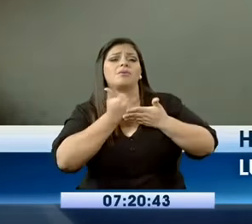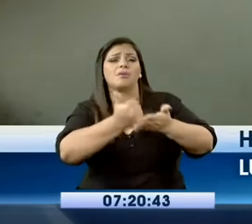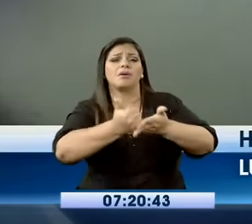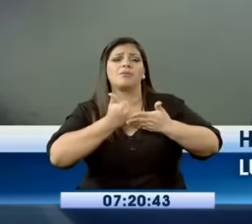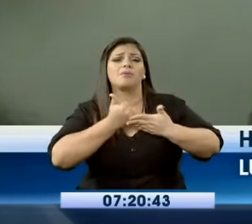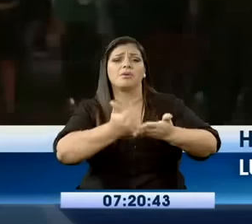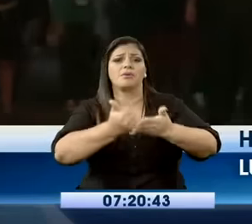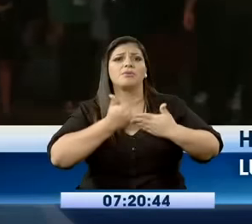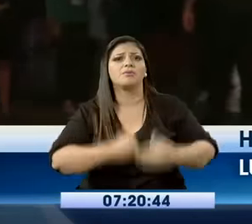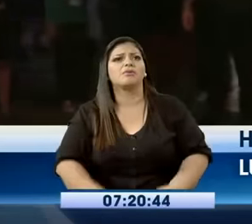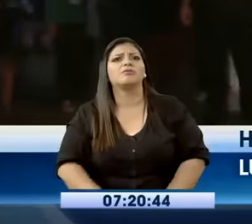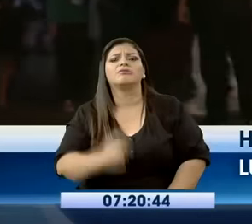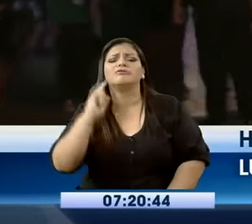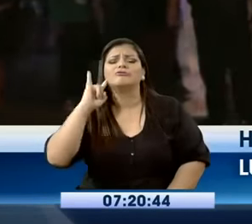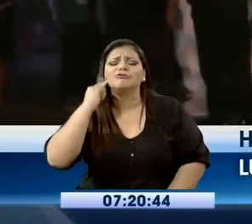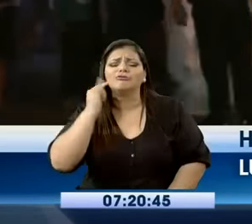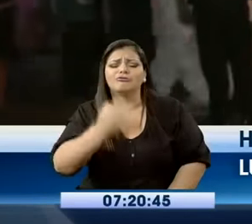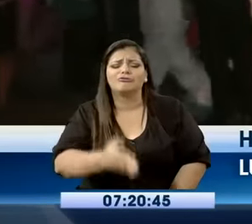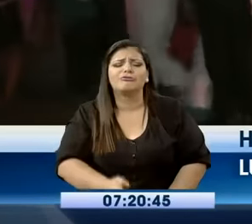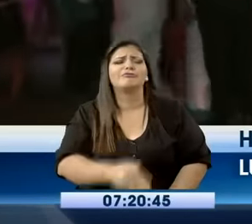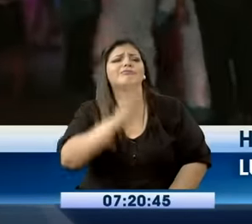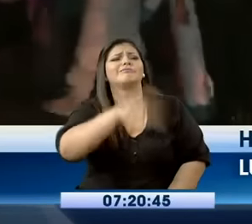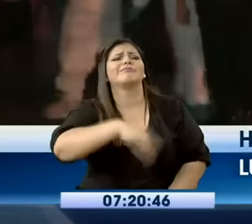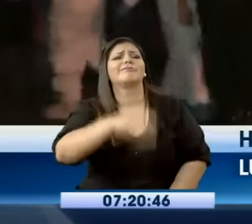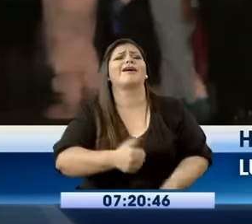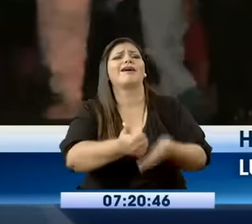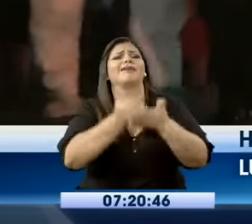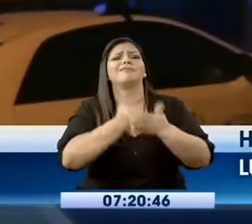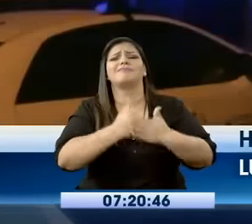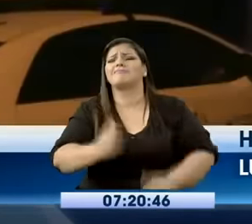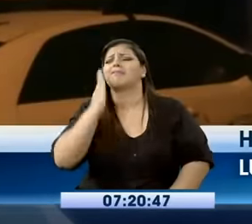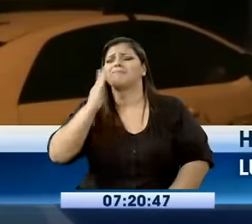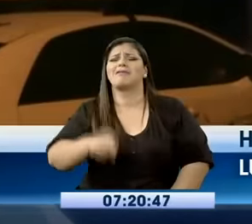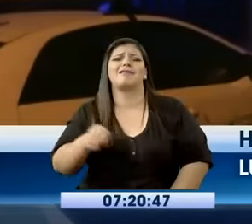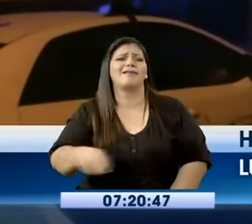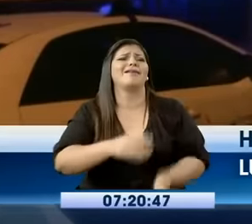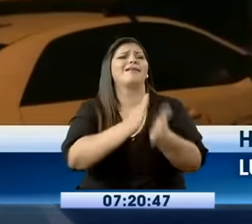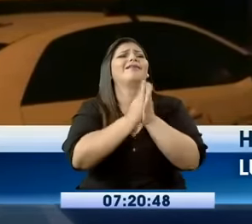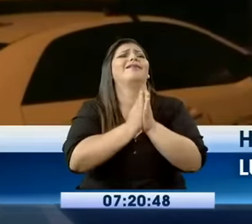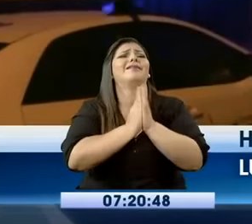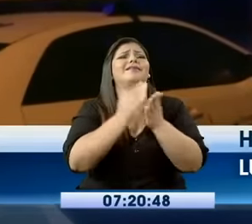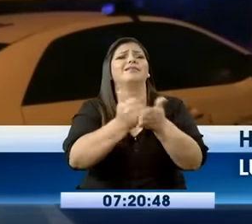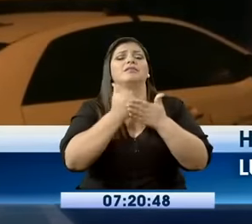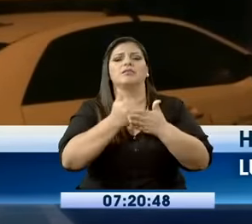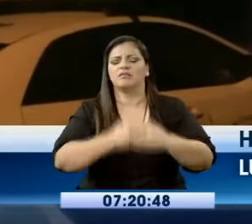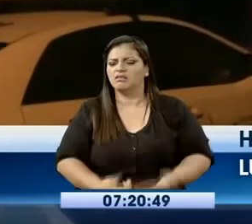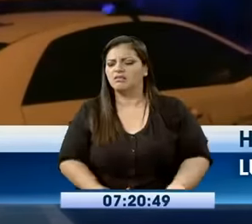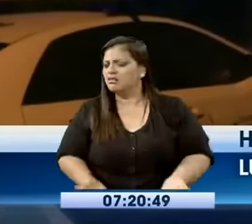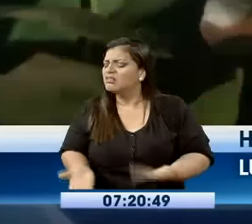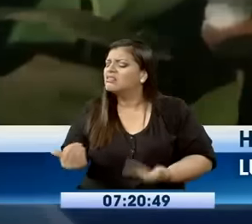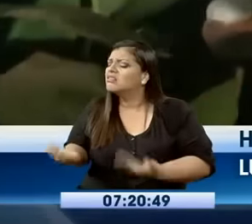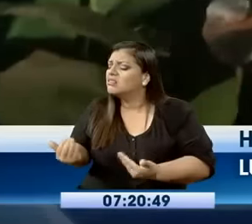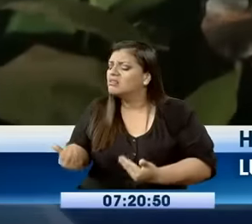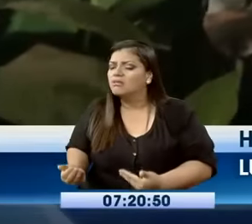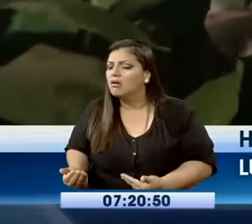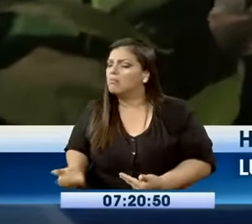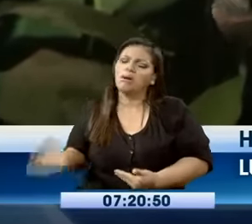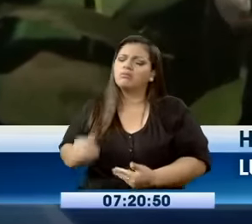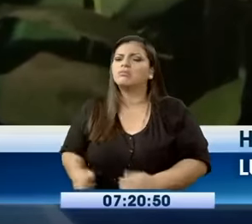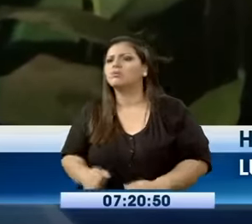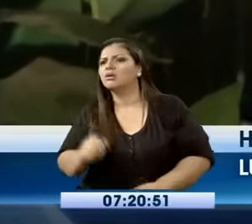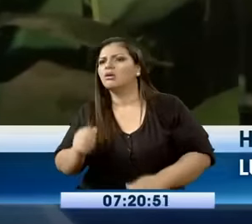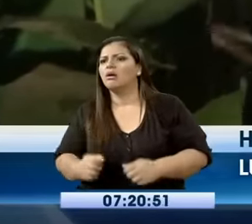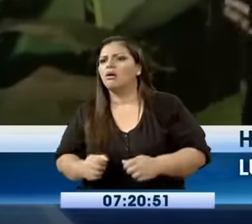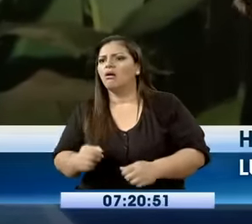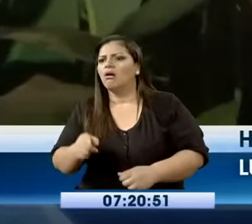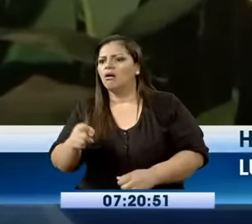mi mami, mi mami. Y ya, pues entonces la niñita avanzó a salirse y ella corrió al cuarto mío. Y la vecina, entonces, ella pues atrás